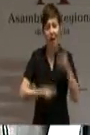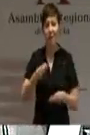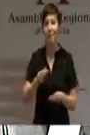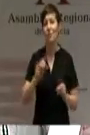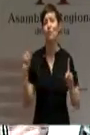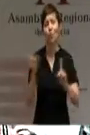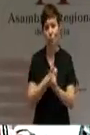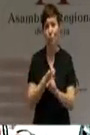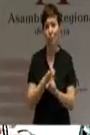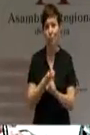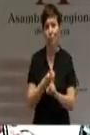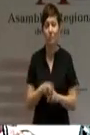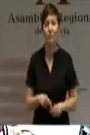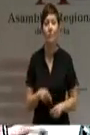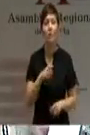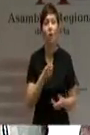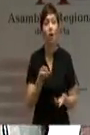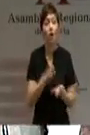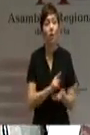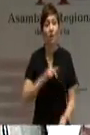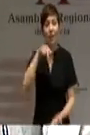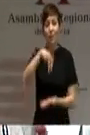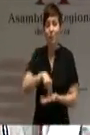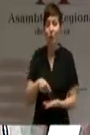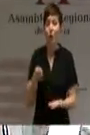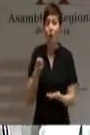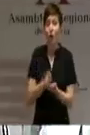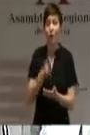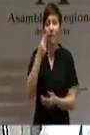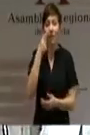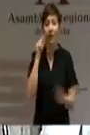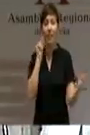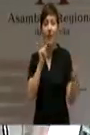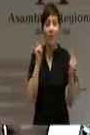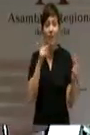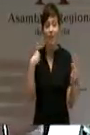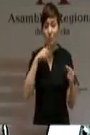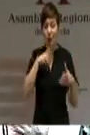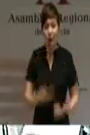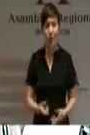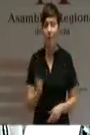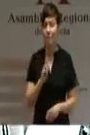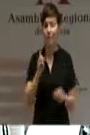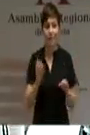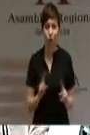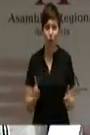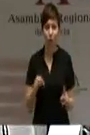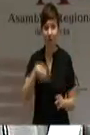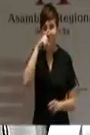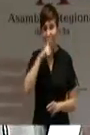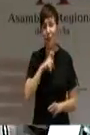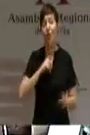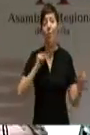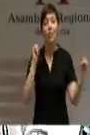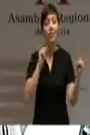usted no se va a volver a medir en esta tribuna, probablemente, en un debate de esta naturaleza. Este año ya no hay debate de investidura y el